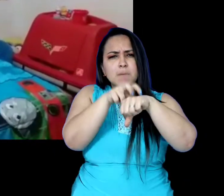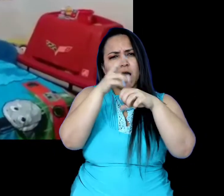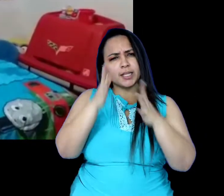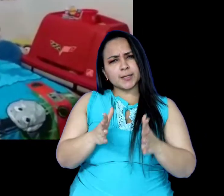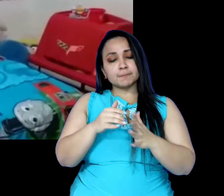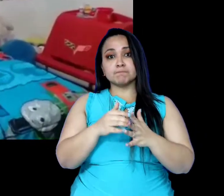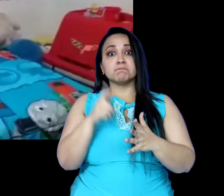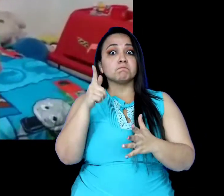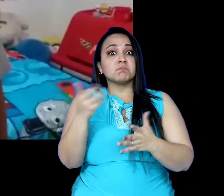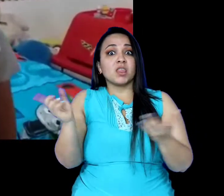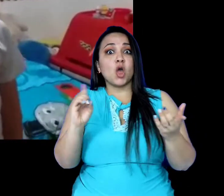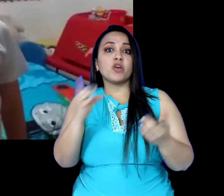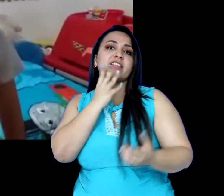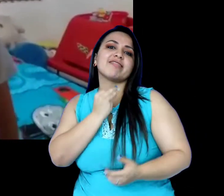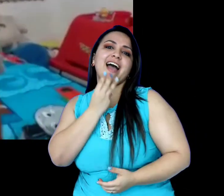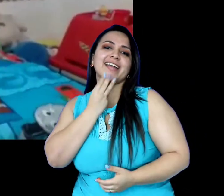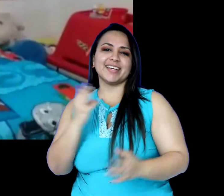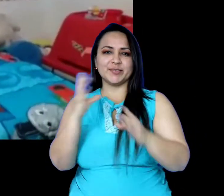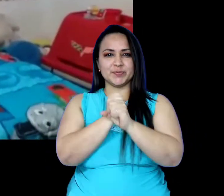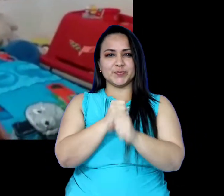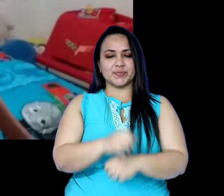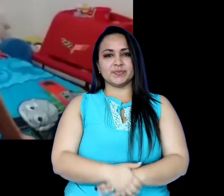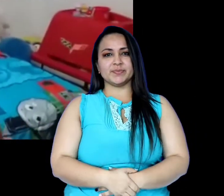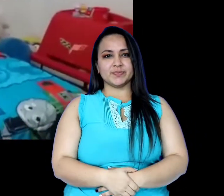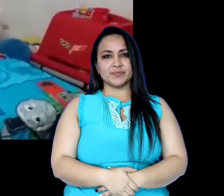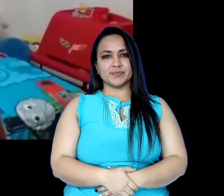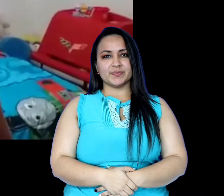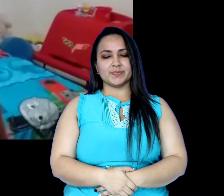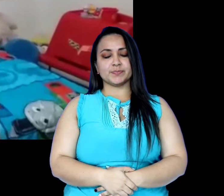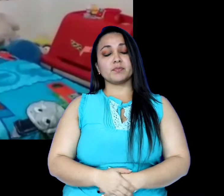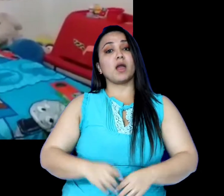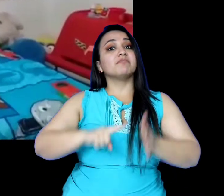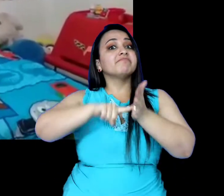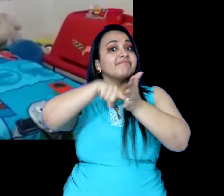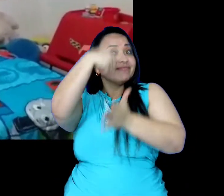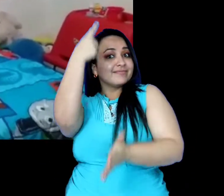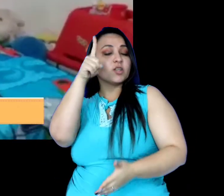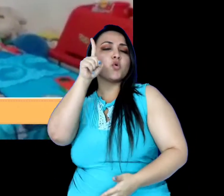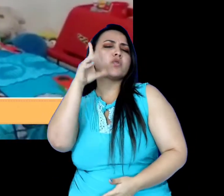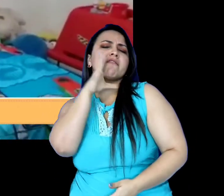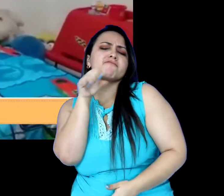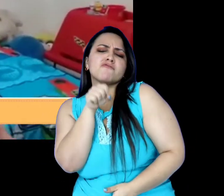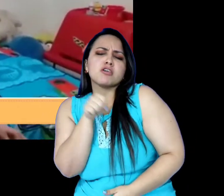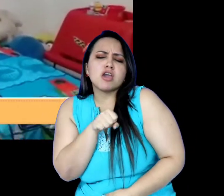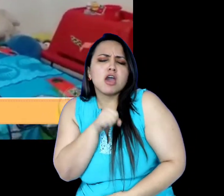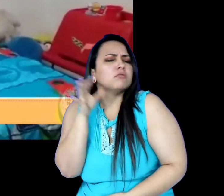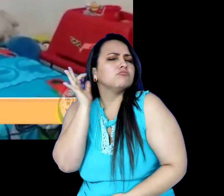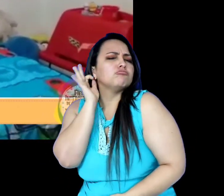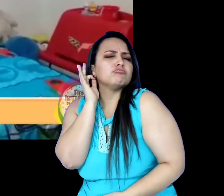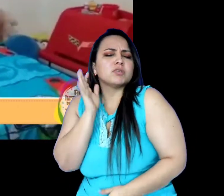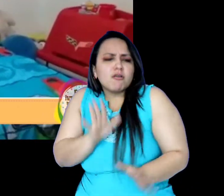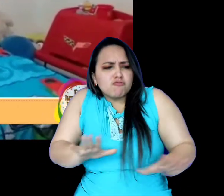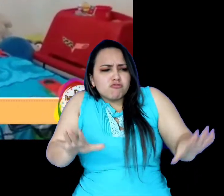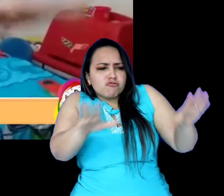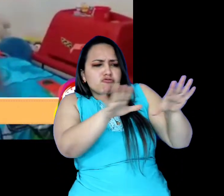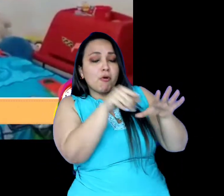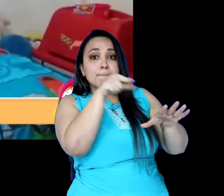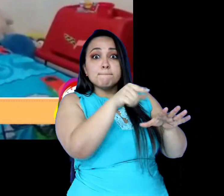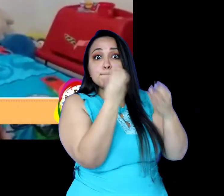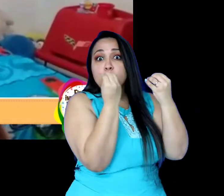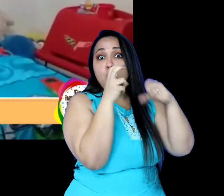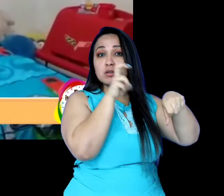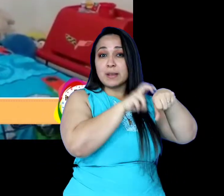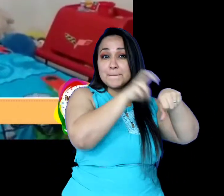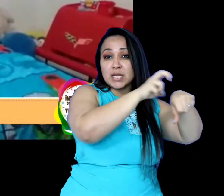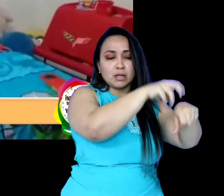es del Darién. Había una vez una viejita que tenía una finquita donde se producían muchas batatas.